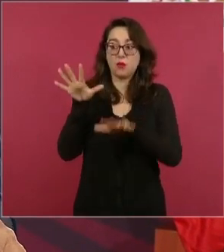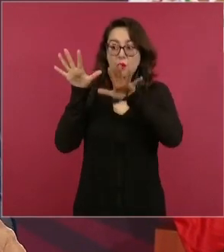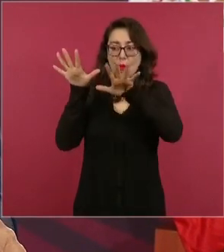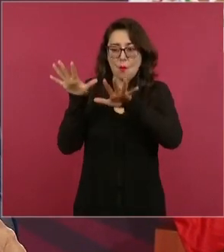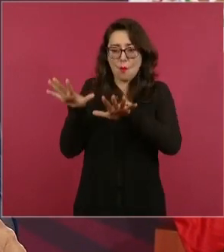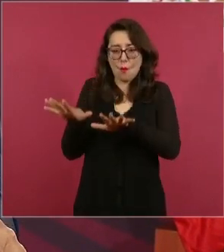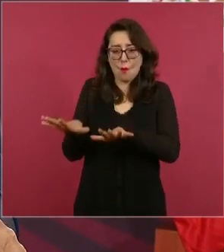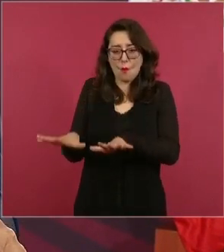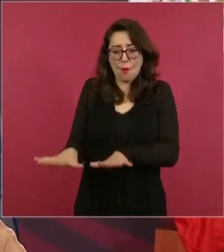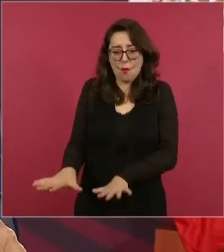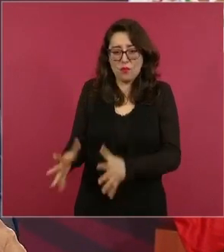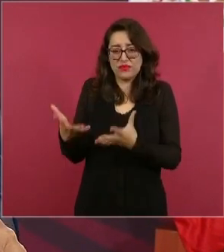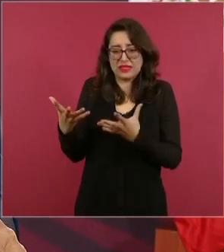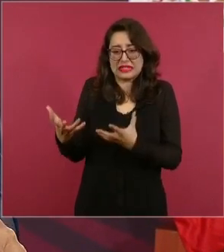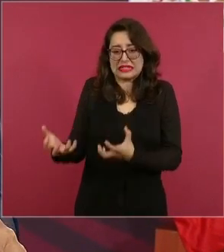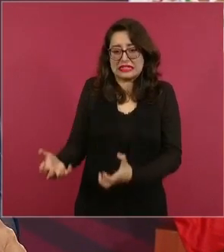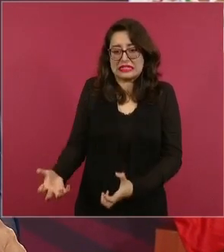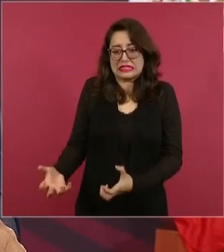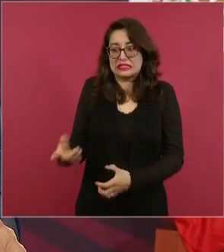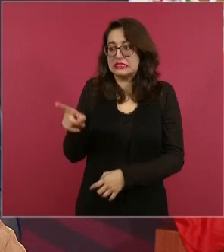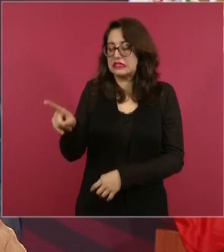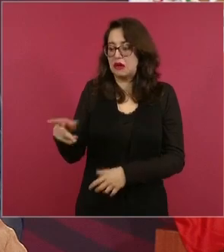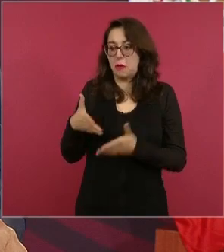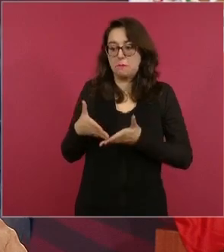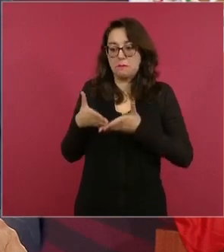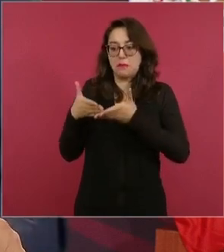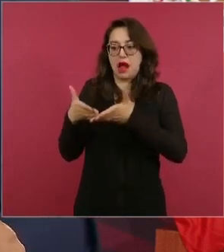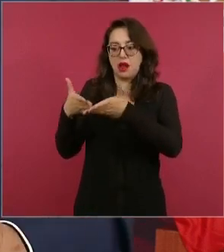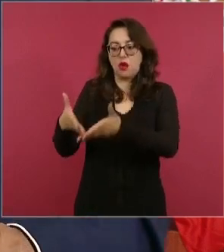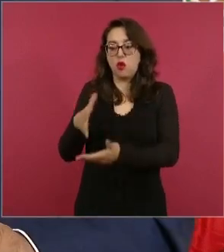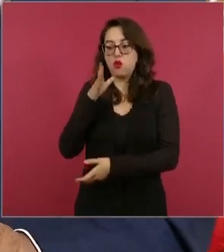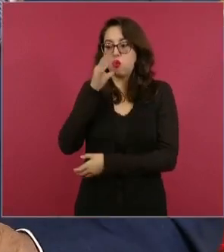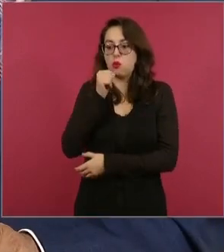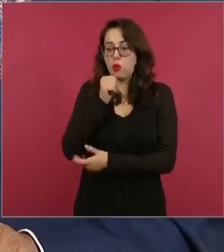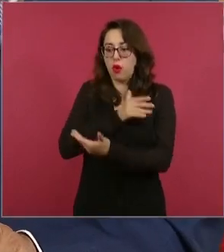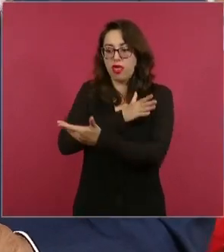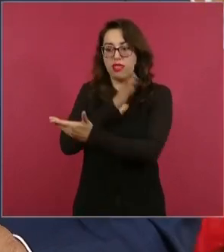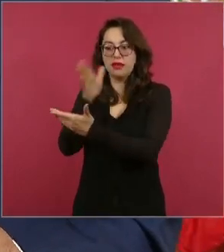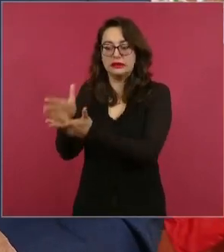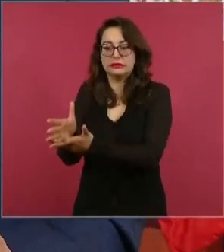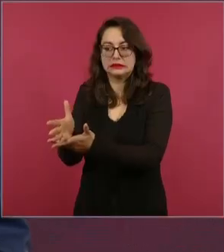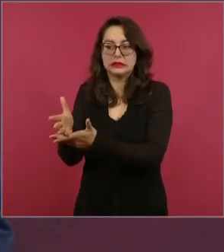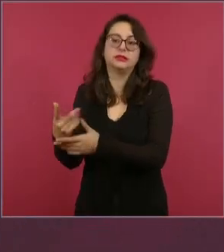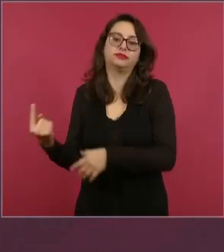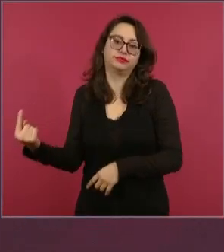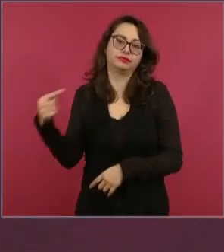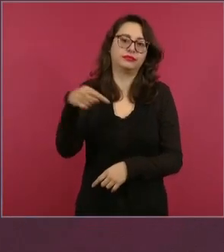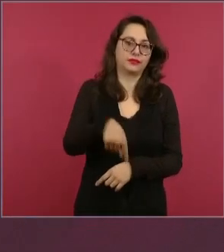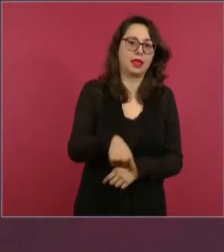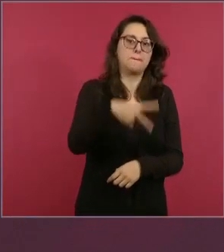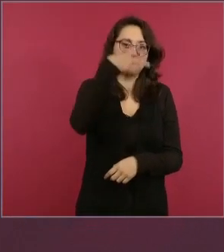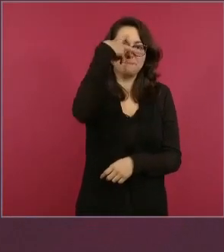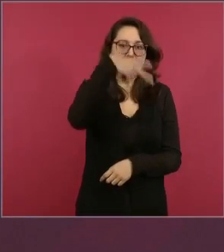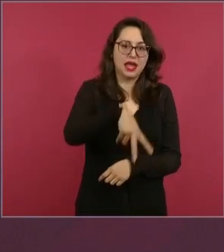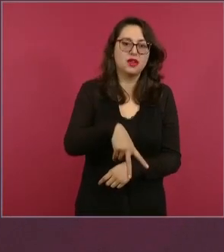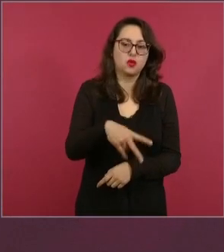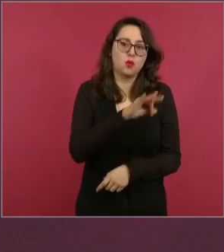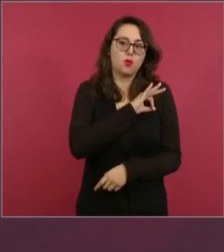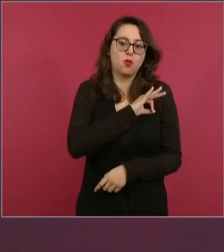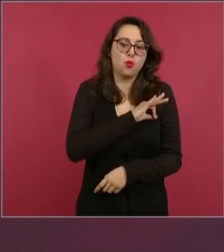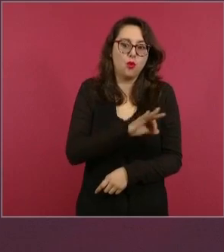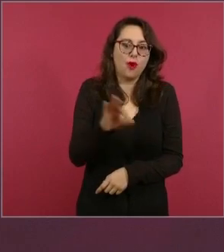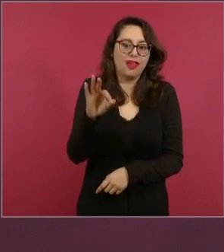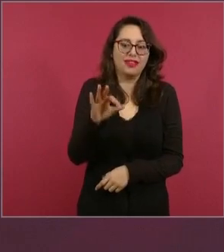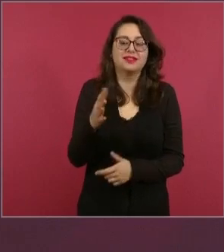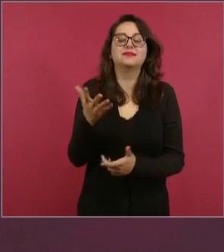para los canales de Panamá entonces es